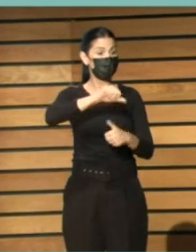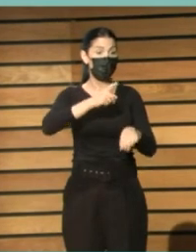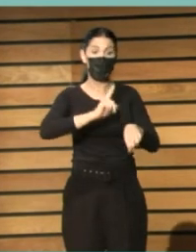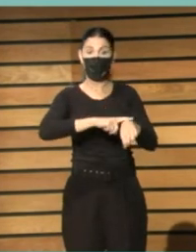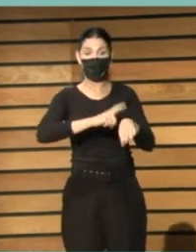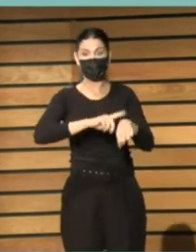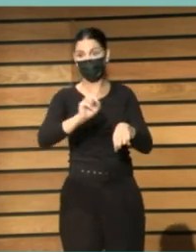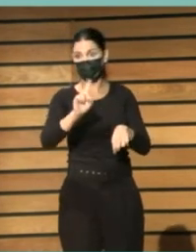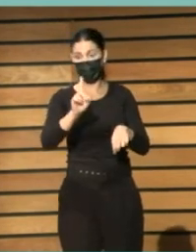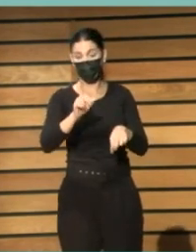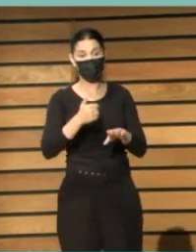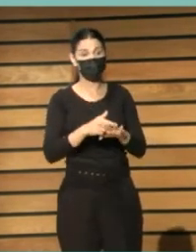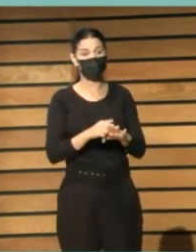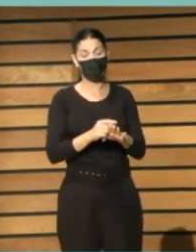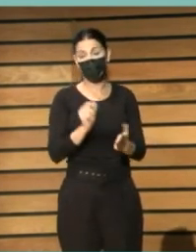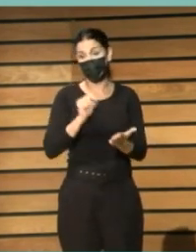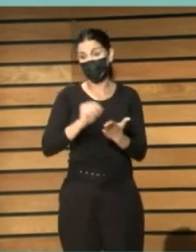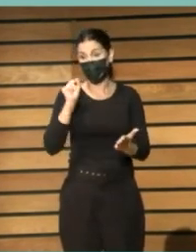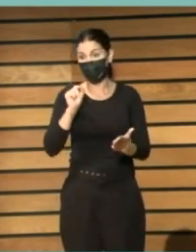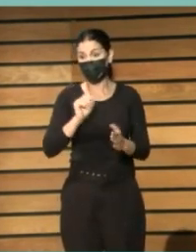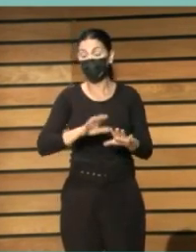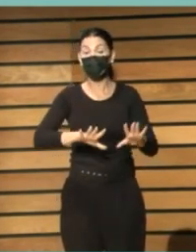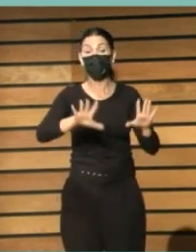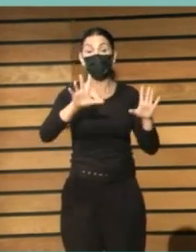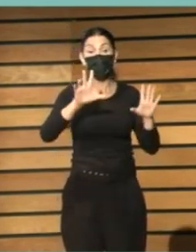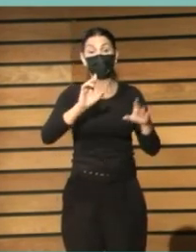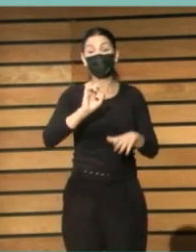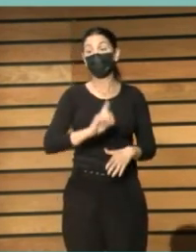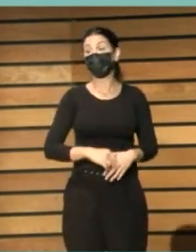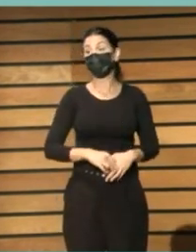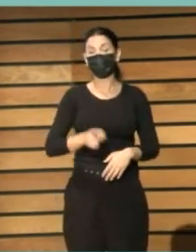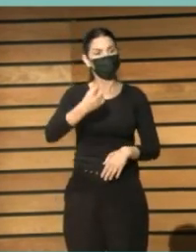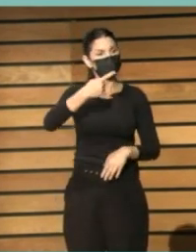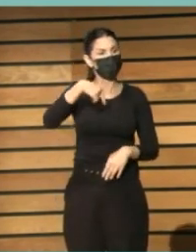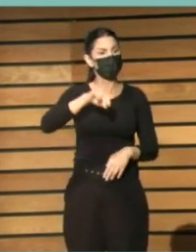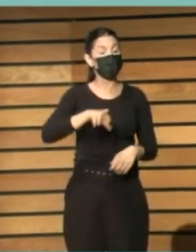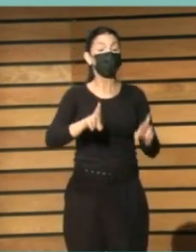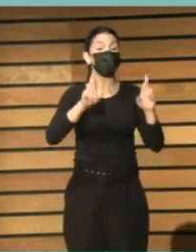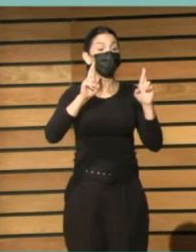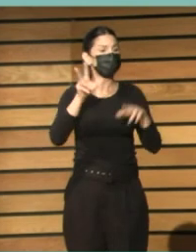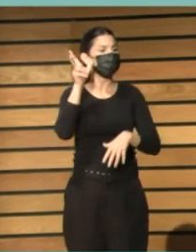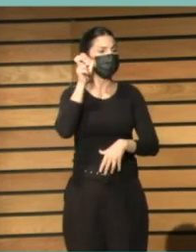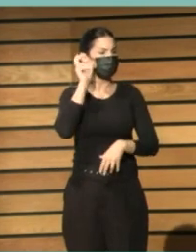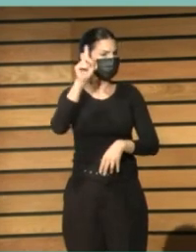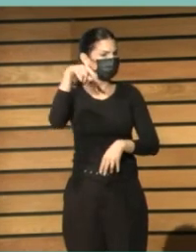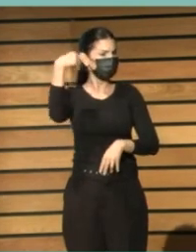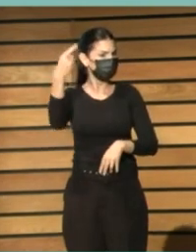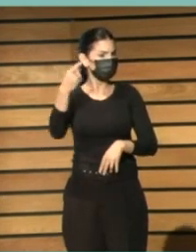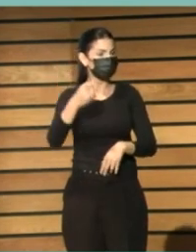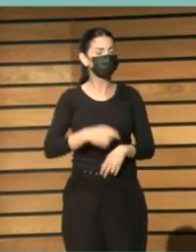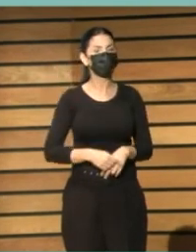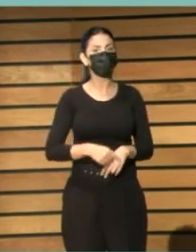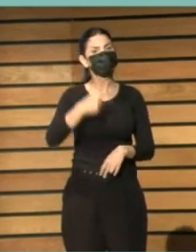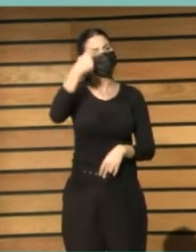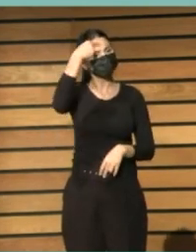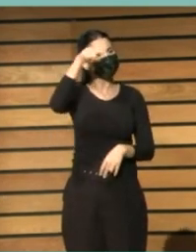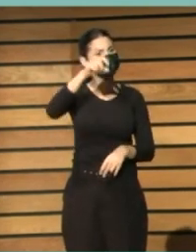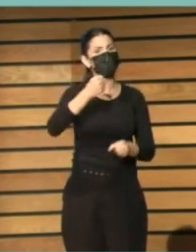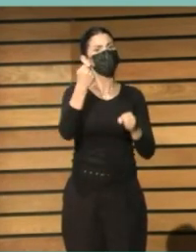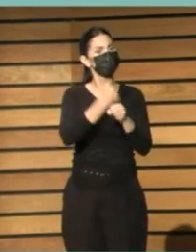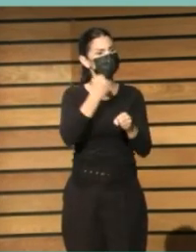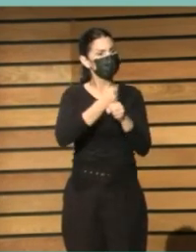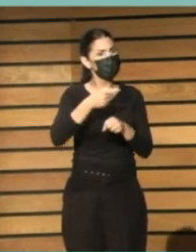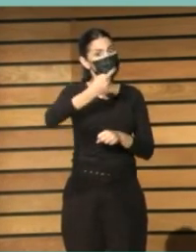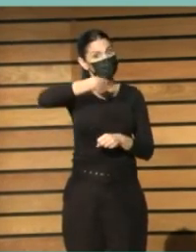lo vamos a hacer un poco pronto pero tienen la suerte de poder escucharnos y saber que su que su trabajo para nosotros es un